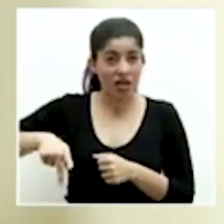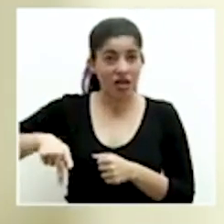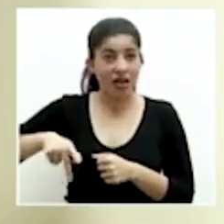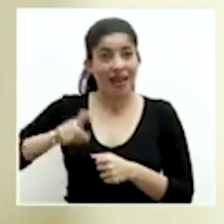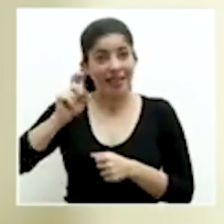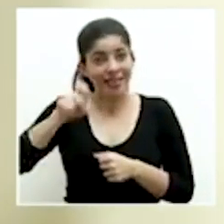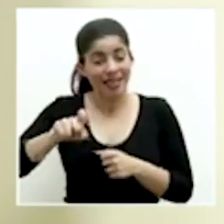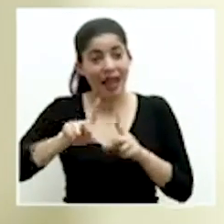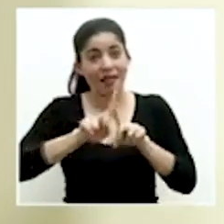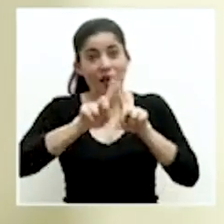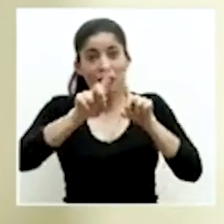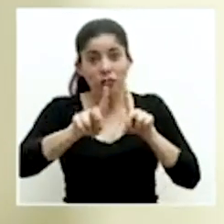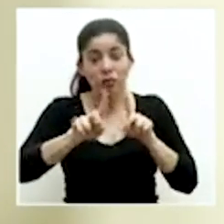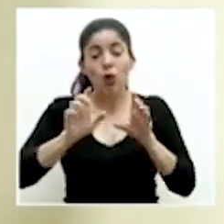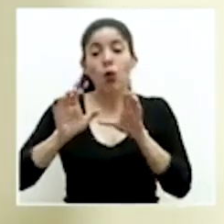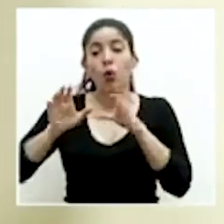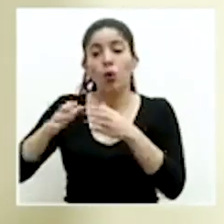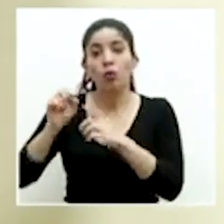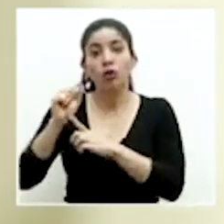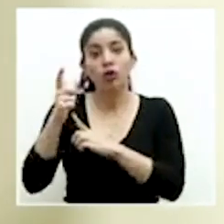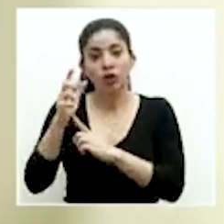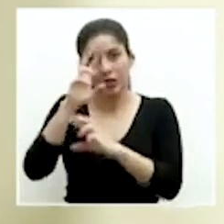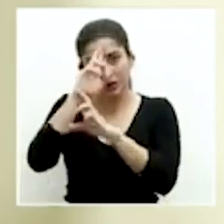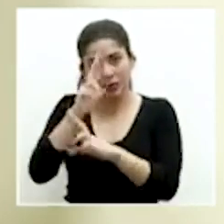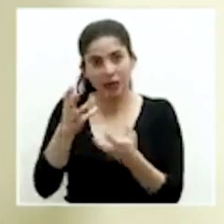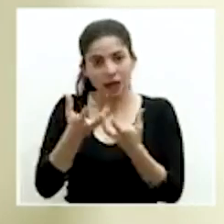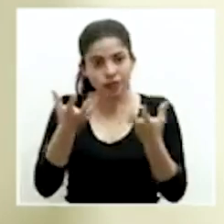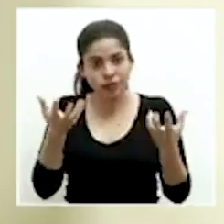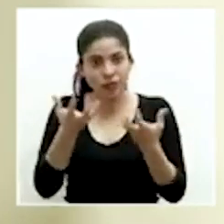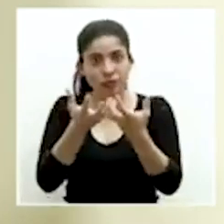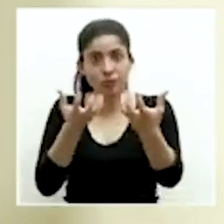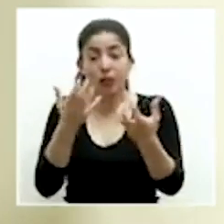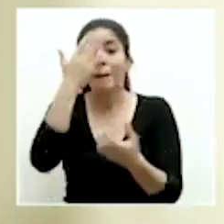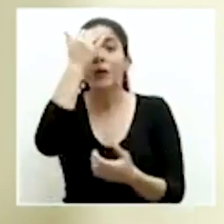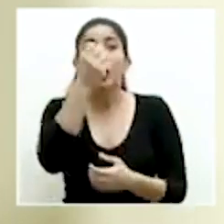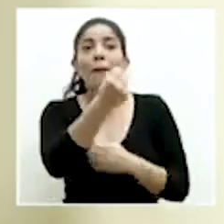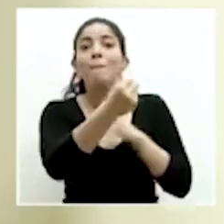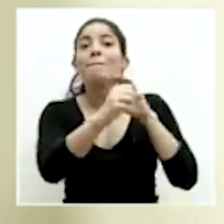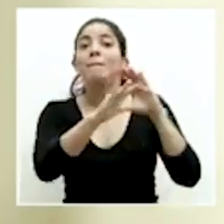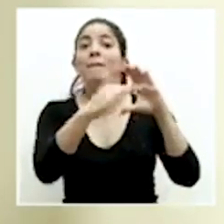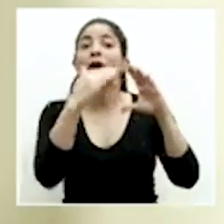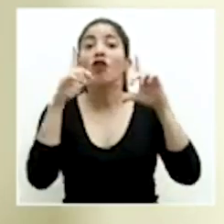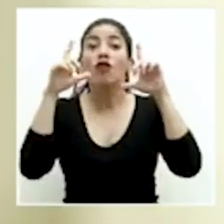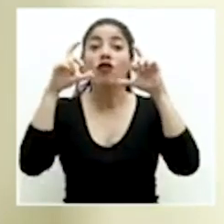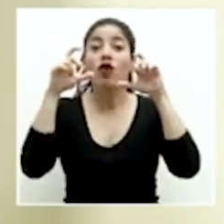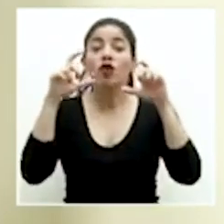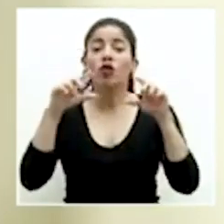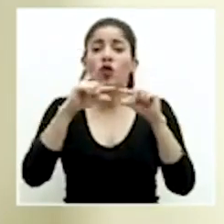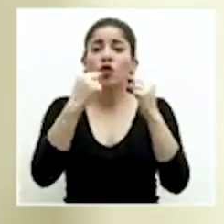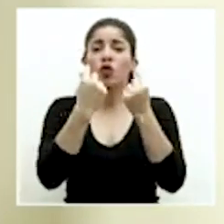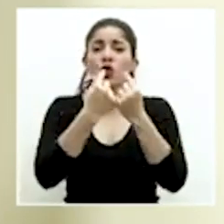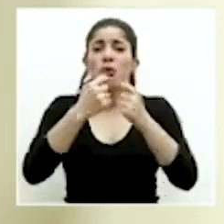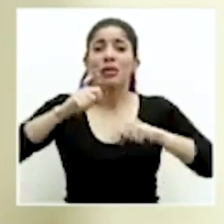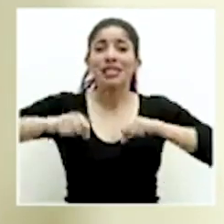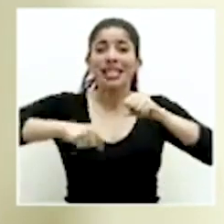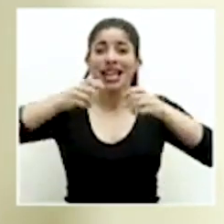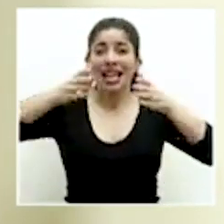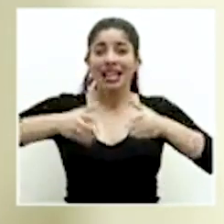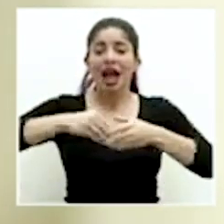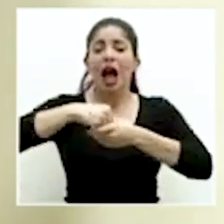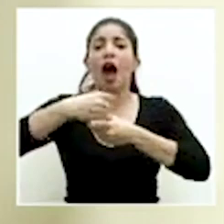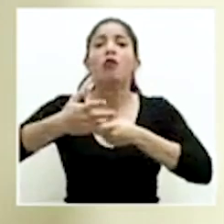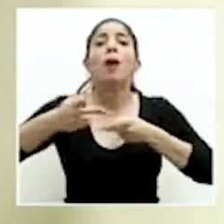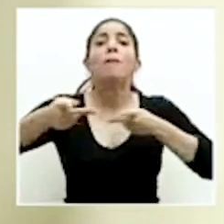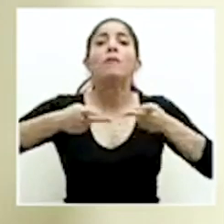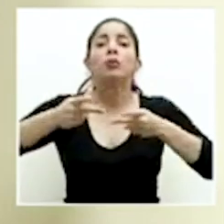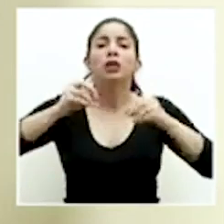separación, al manejo por burbujas sociales, porque ahí me pasaron una foto, por ejemplo, de un montón de ciclistas en las afueras de una pulpería,